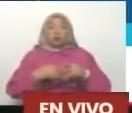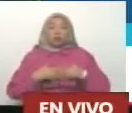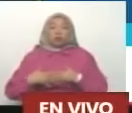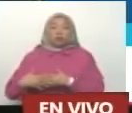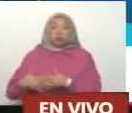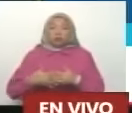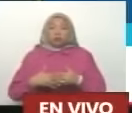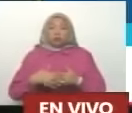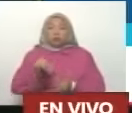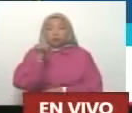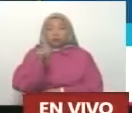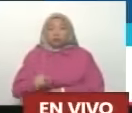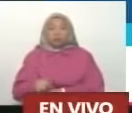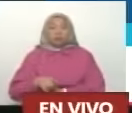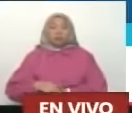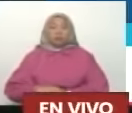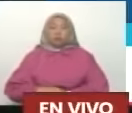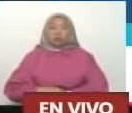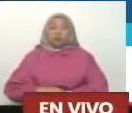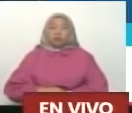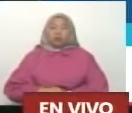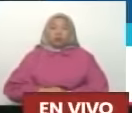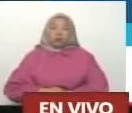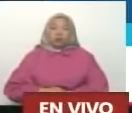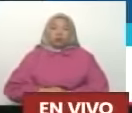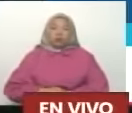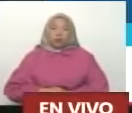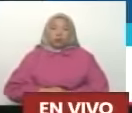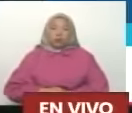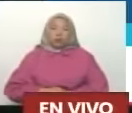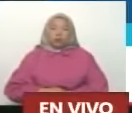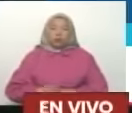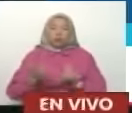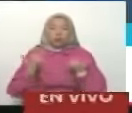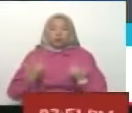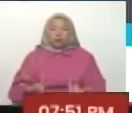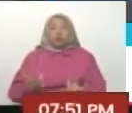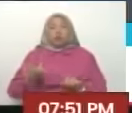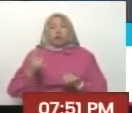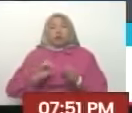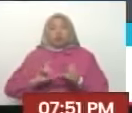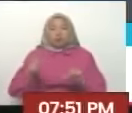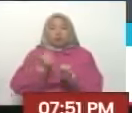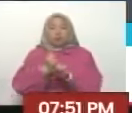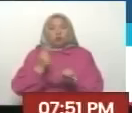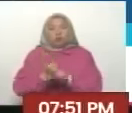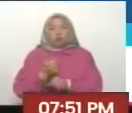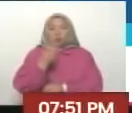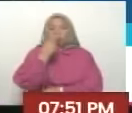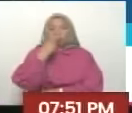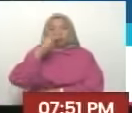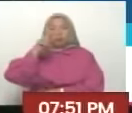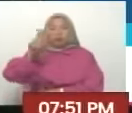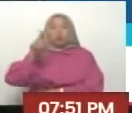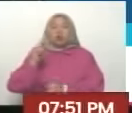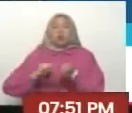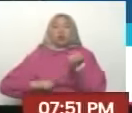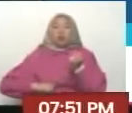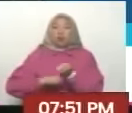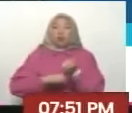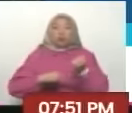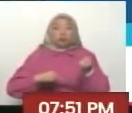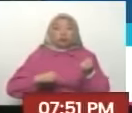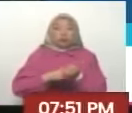Estadounidense Y occidente Ramones Favorecieron el surgimiento De Hitler Lo apoyaron